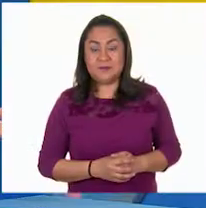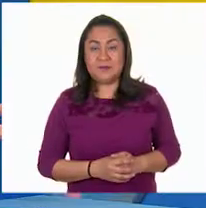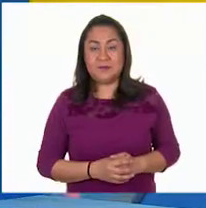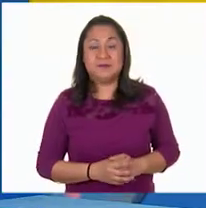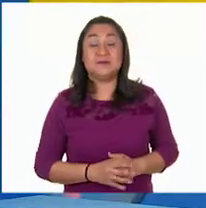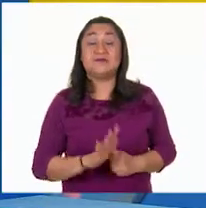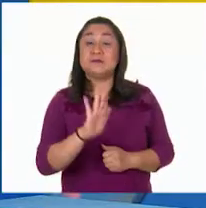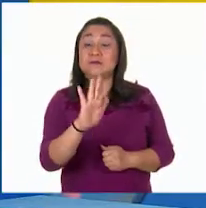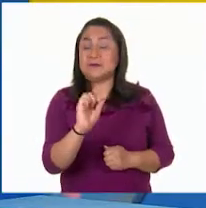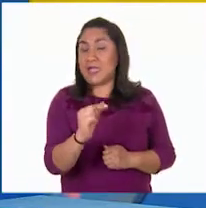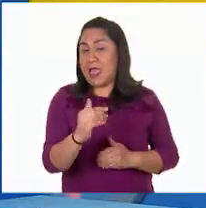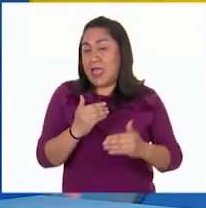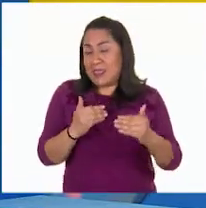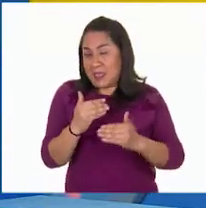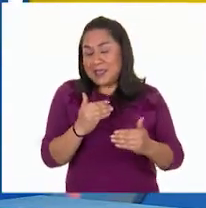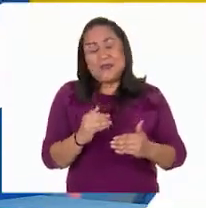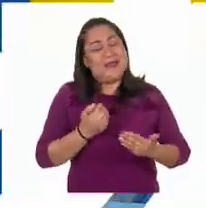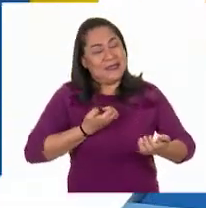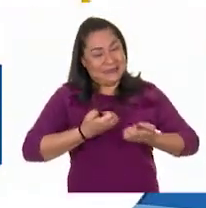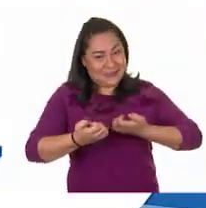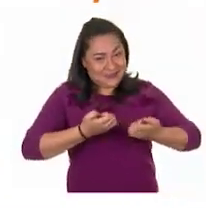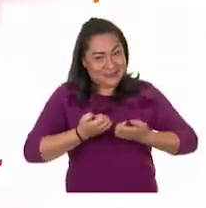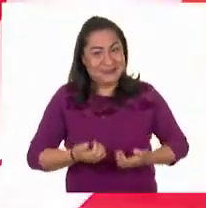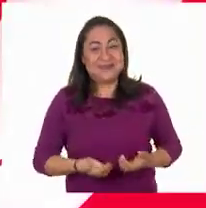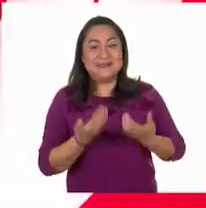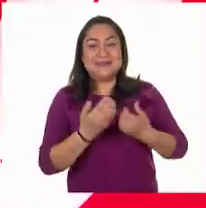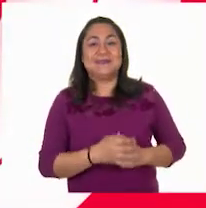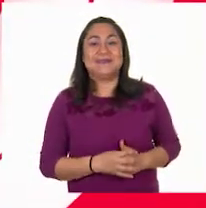Pero antes, a movernos un poco.